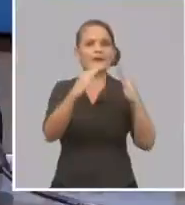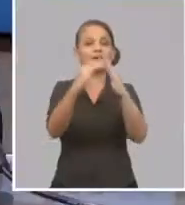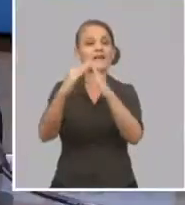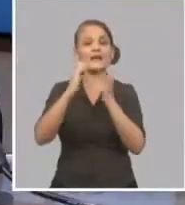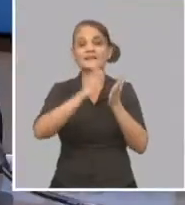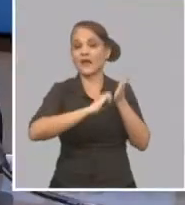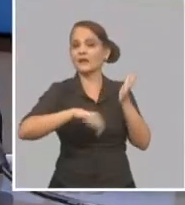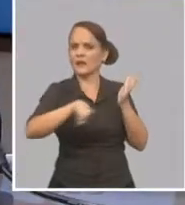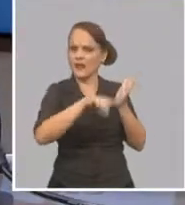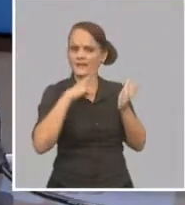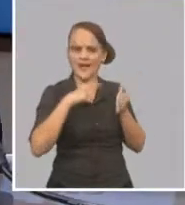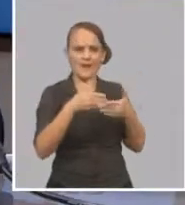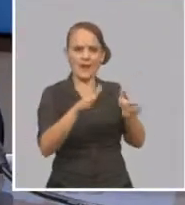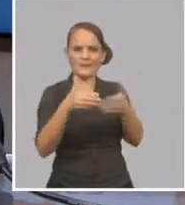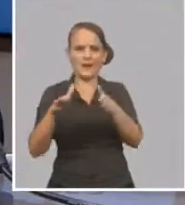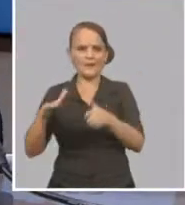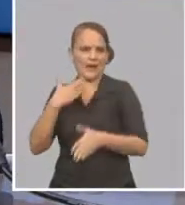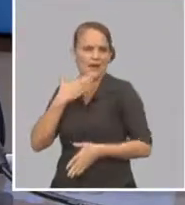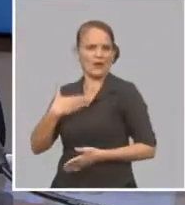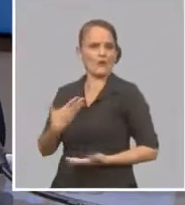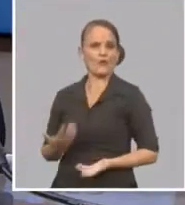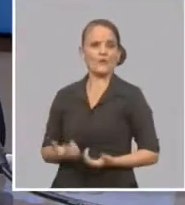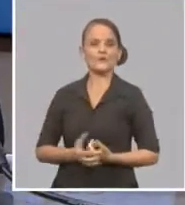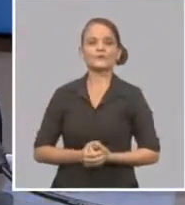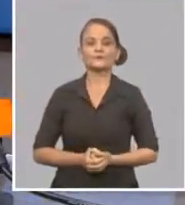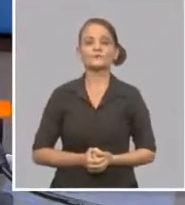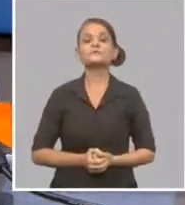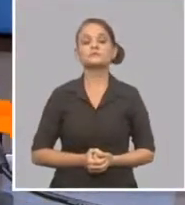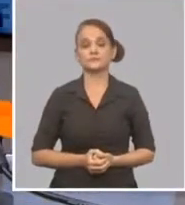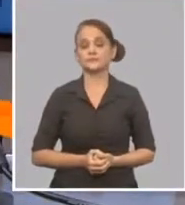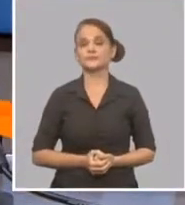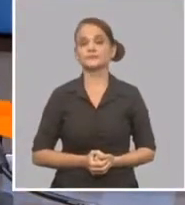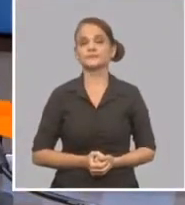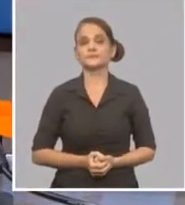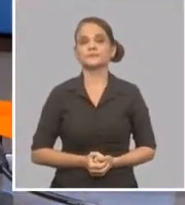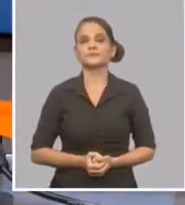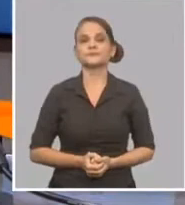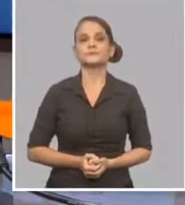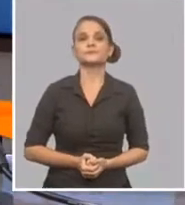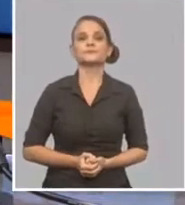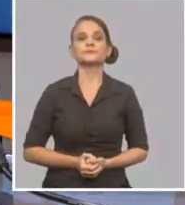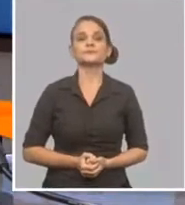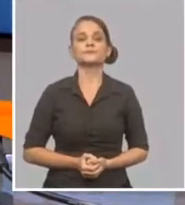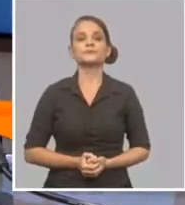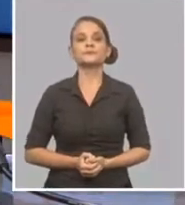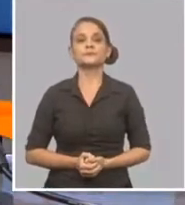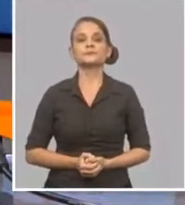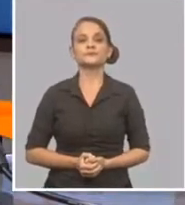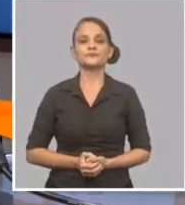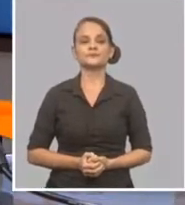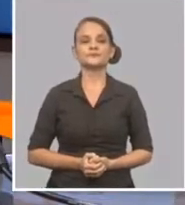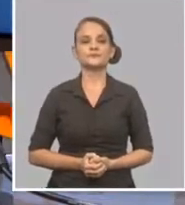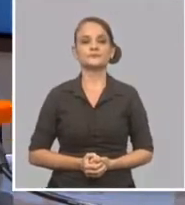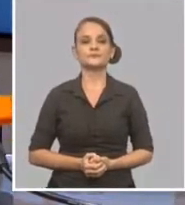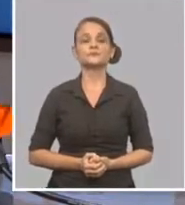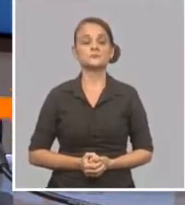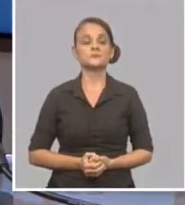Bueno, Randy, una de las defensas que nosotros tenemos para realizar estas